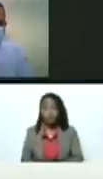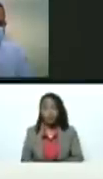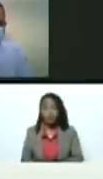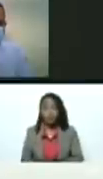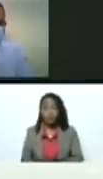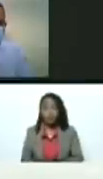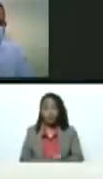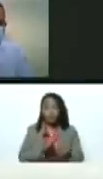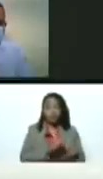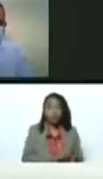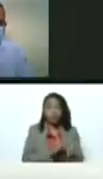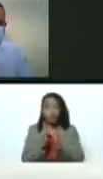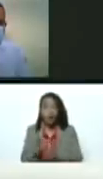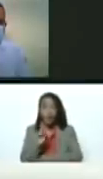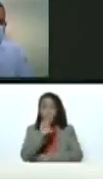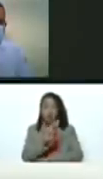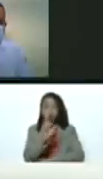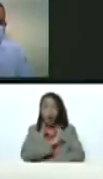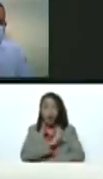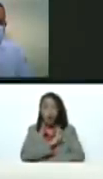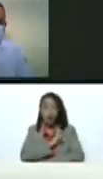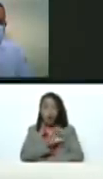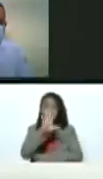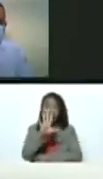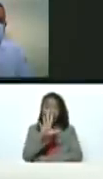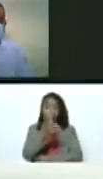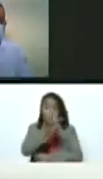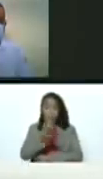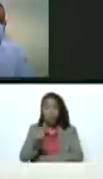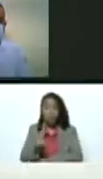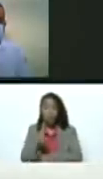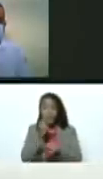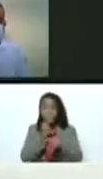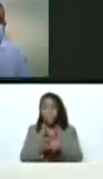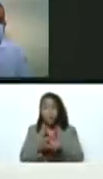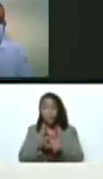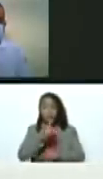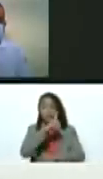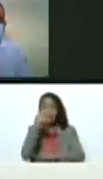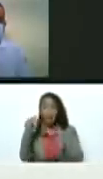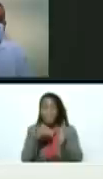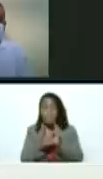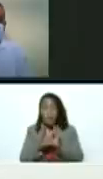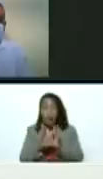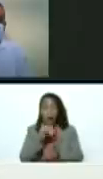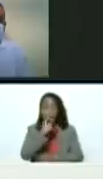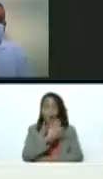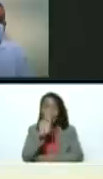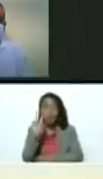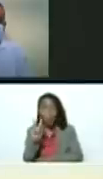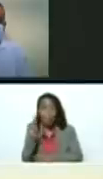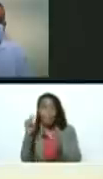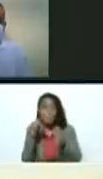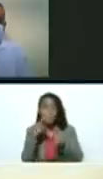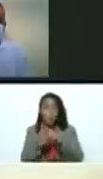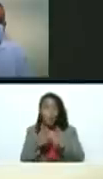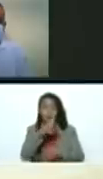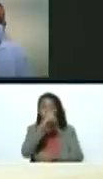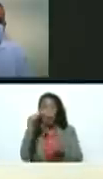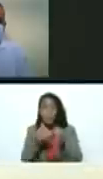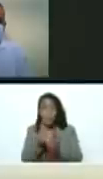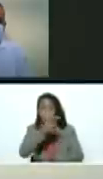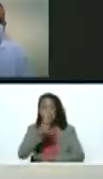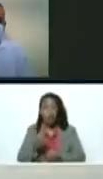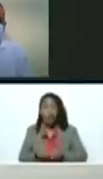Pasamos del 2 de enero de 5 casos por 100 mil habitantes a 42 casos por 100 mil habitantes el día de ayer.